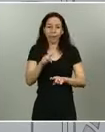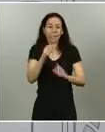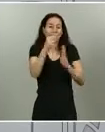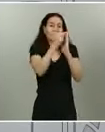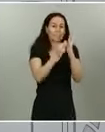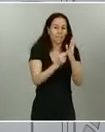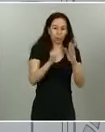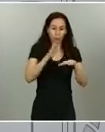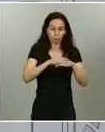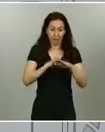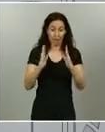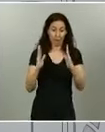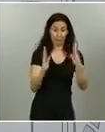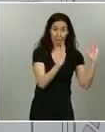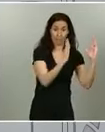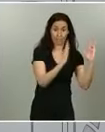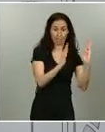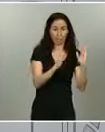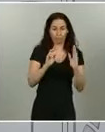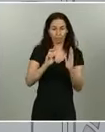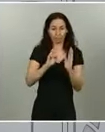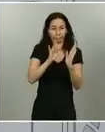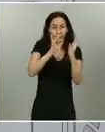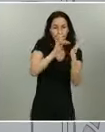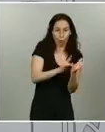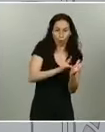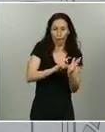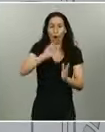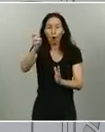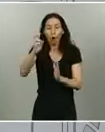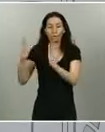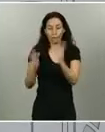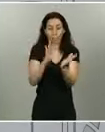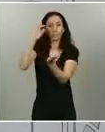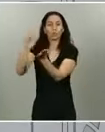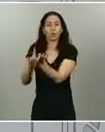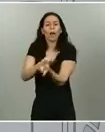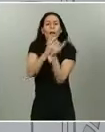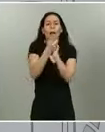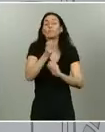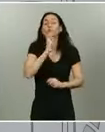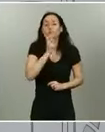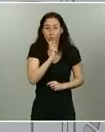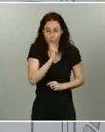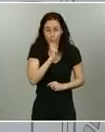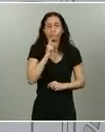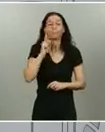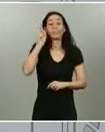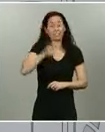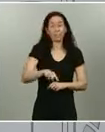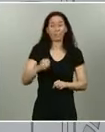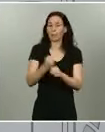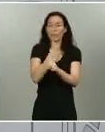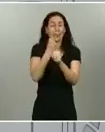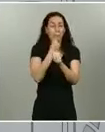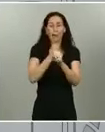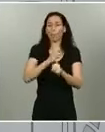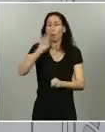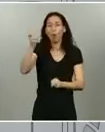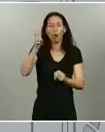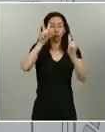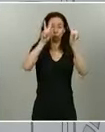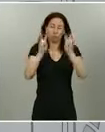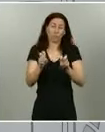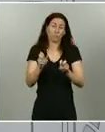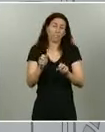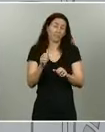permite en cada una de las fases. Todo esto se discute y se plantea. Pero, además, se trabajan algunos aspectos un poco más técnicos que